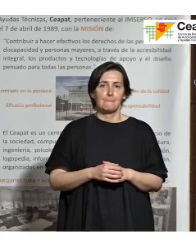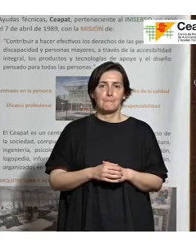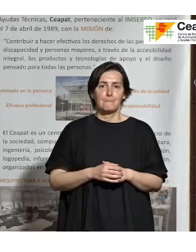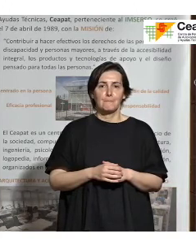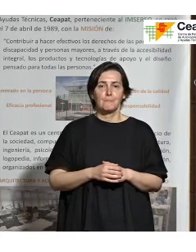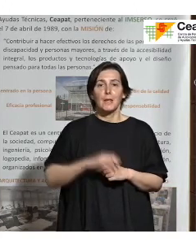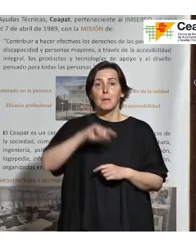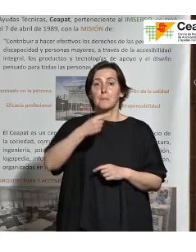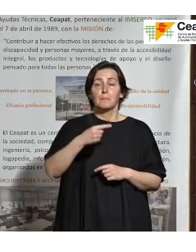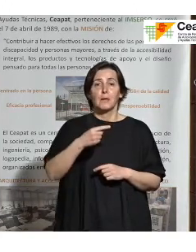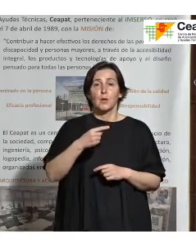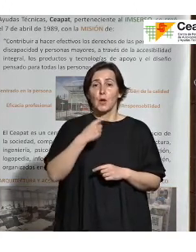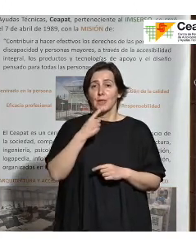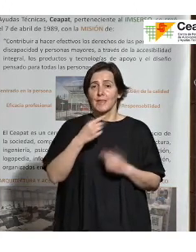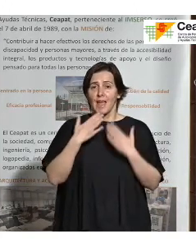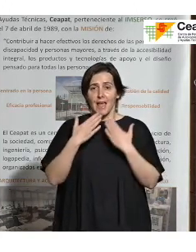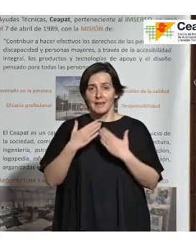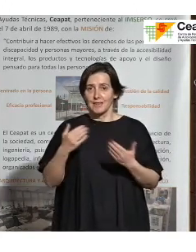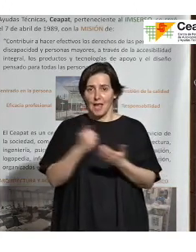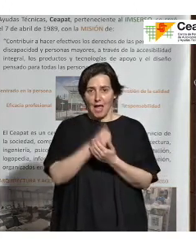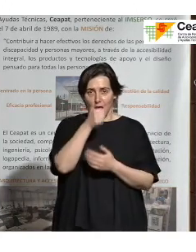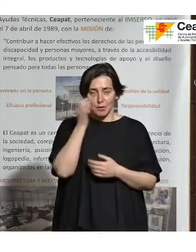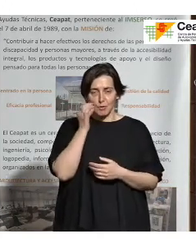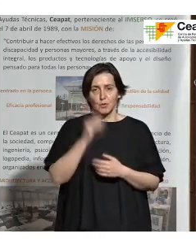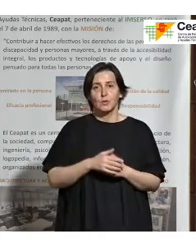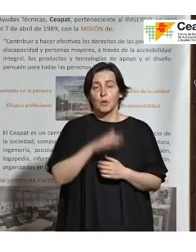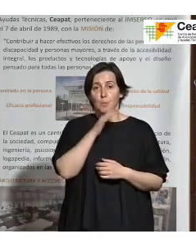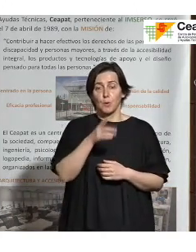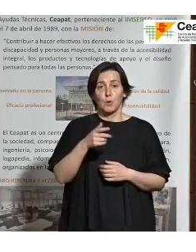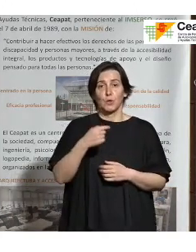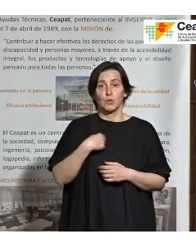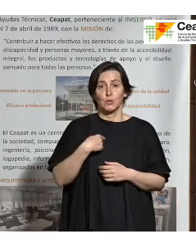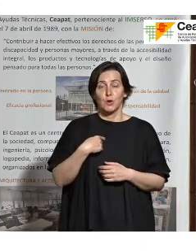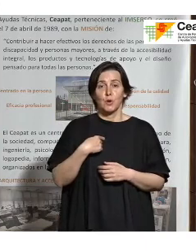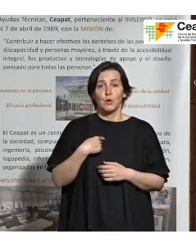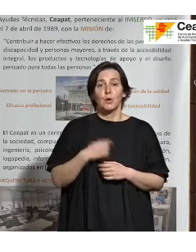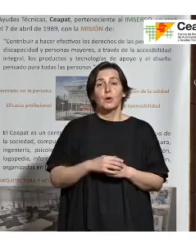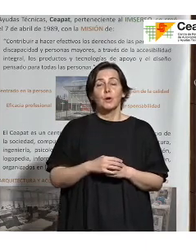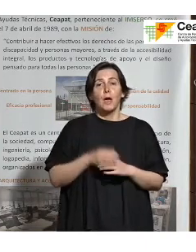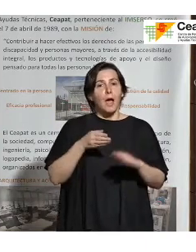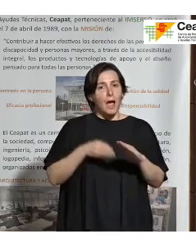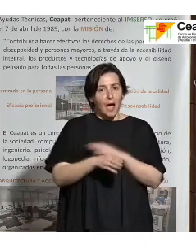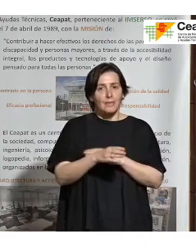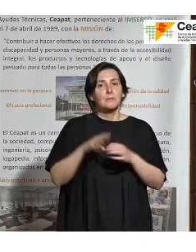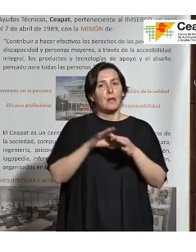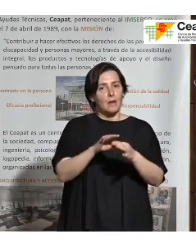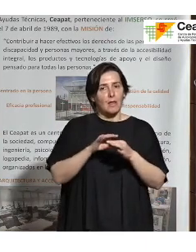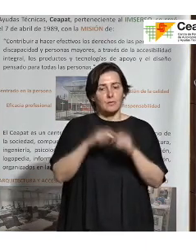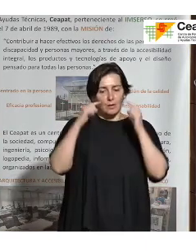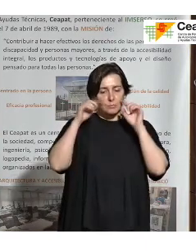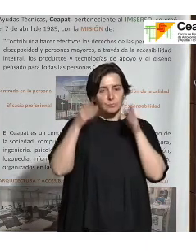Primero quería dar las gracias a todos porque yo que me dedicaba a accesibilidad hace ya mucho tiempo,